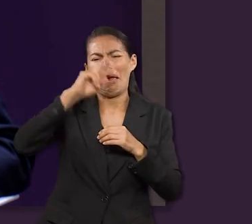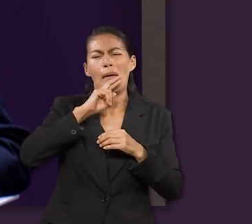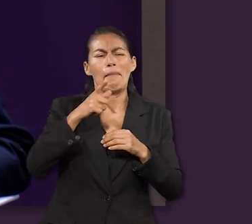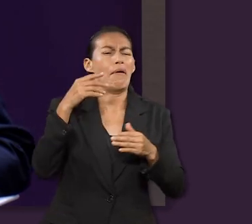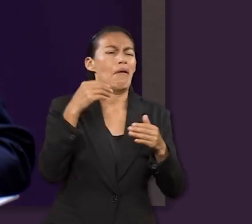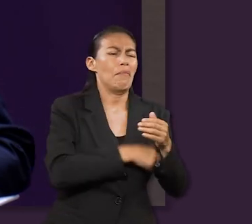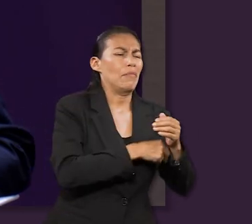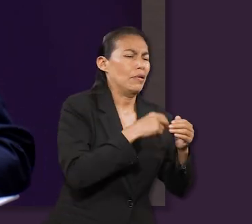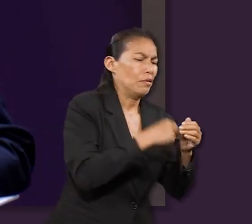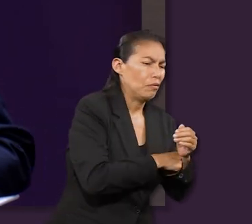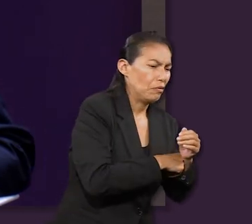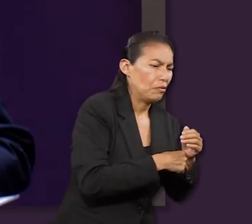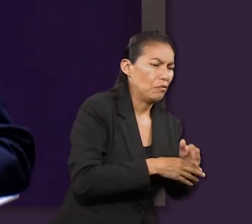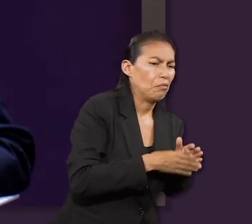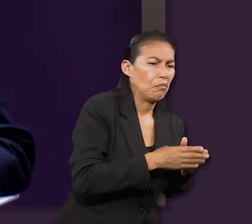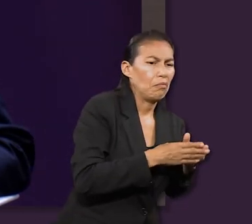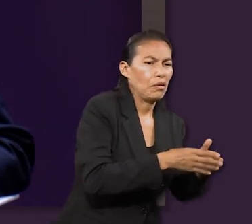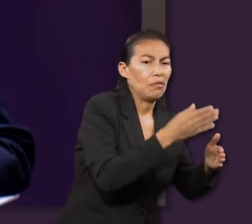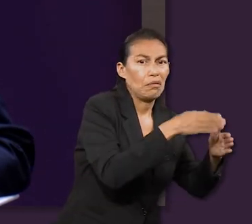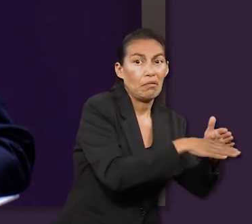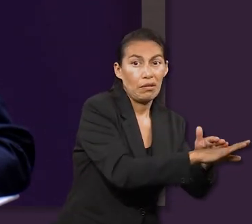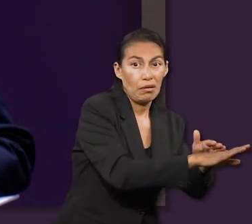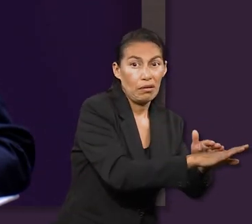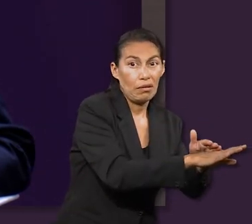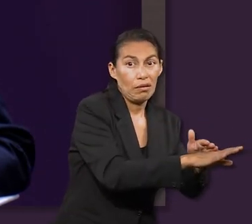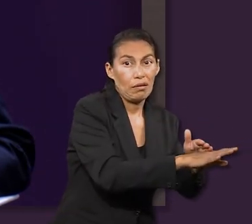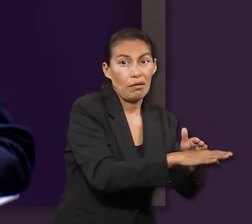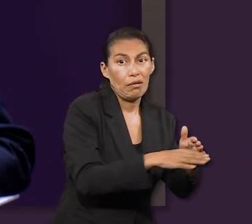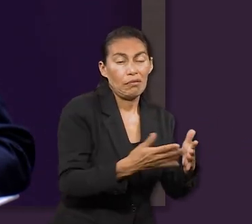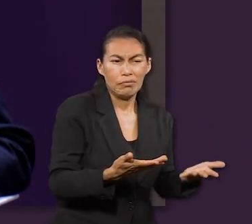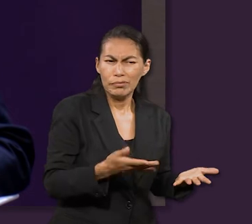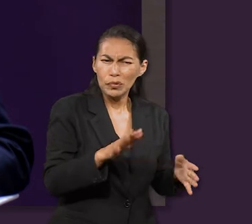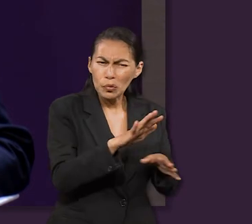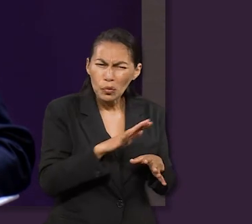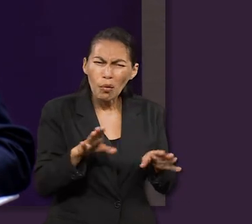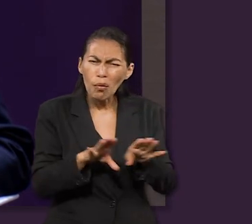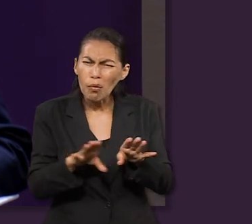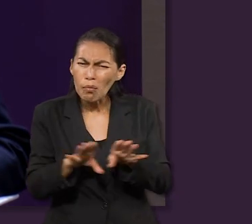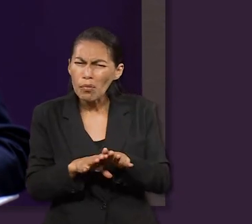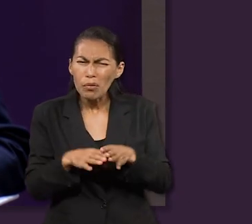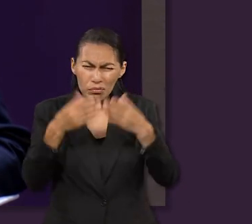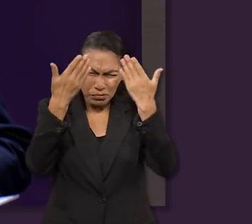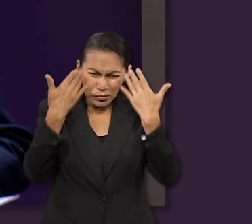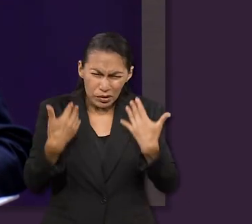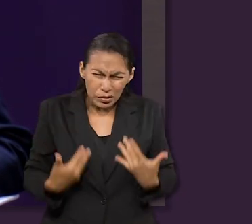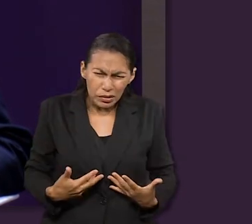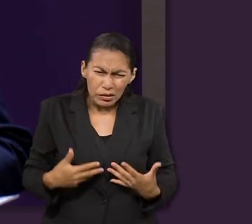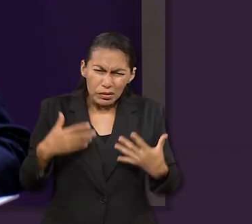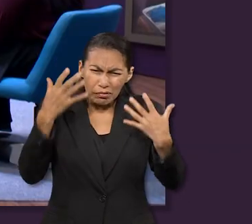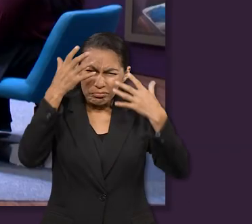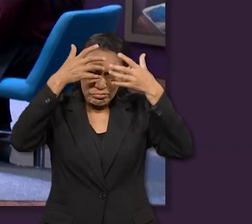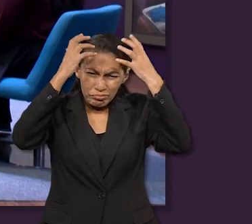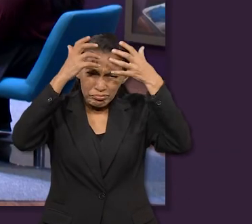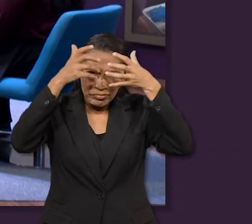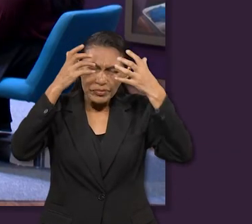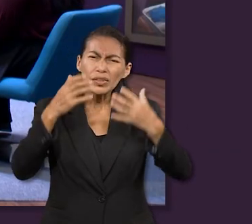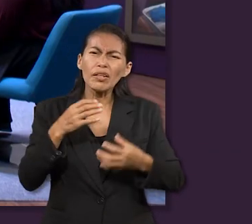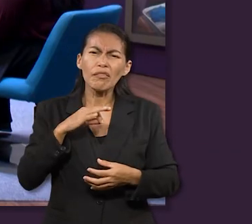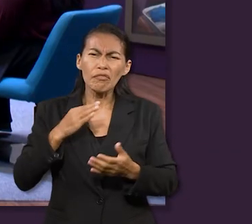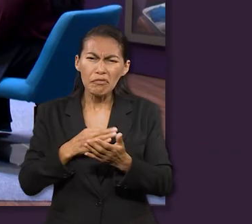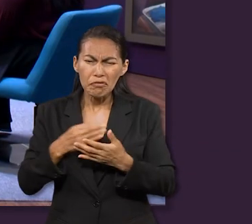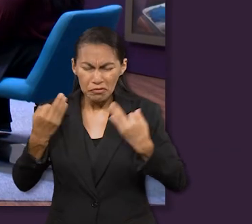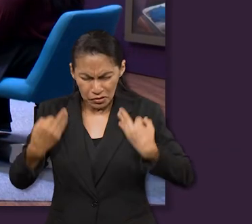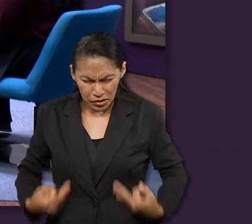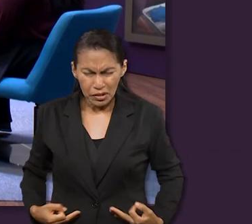solución. Pero en ese sentido hay consecuencias físicas, mentales, espirituales de todo nuestro